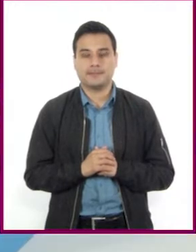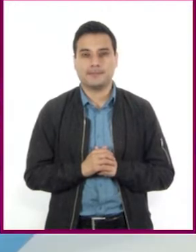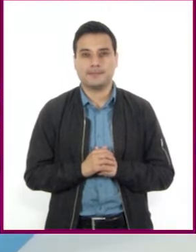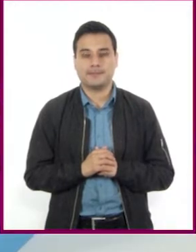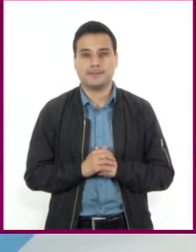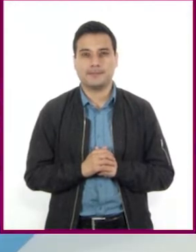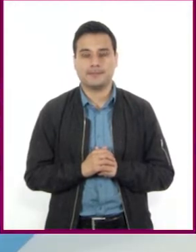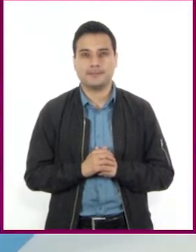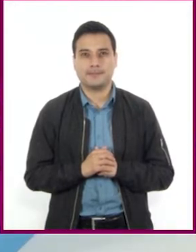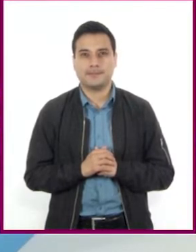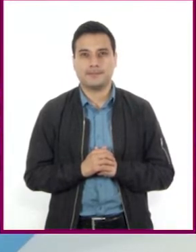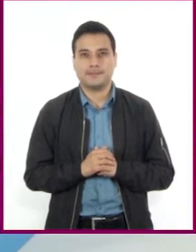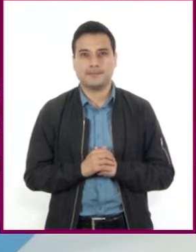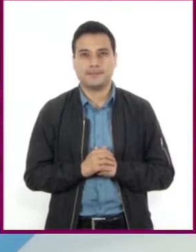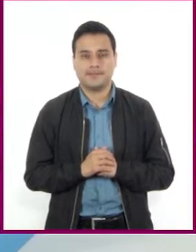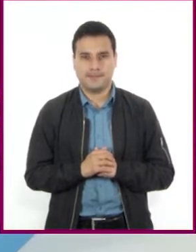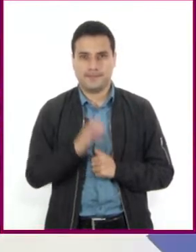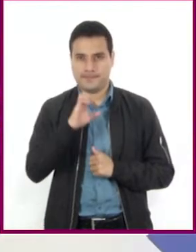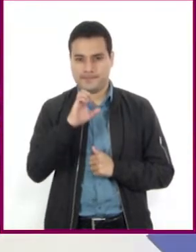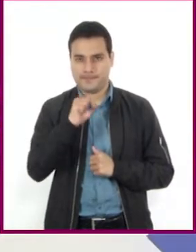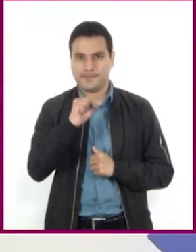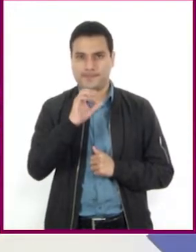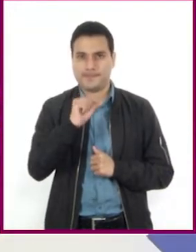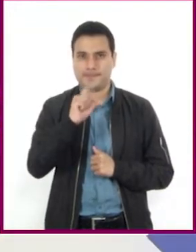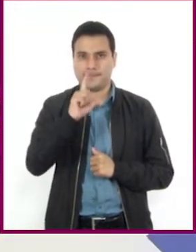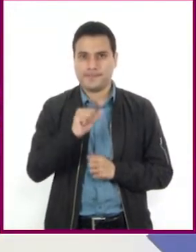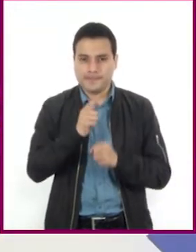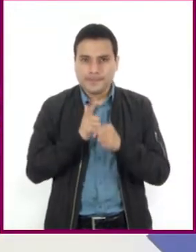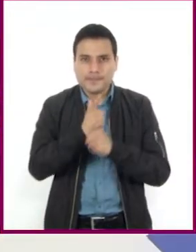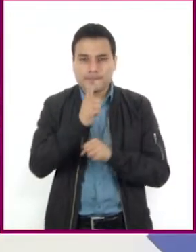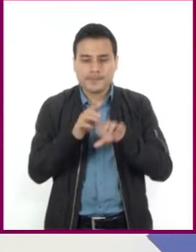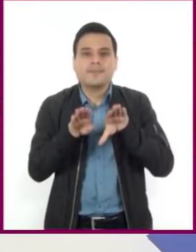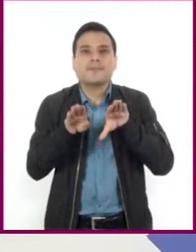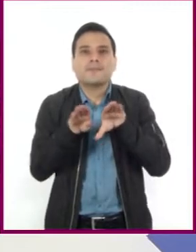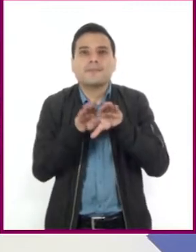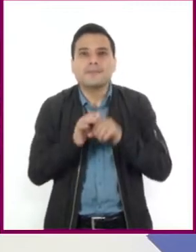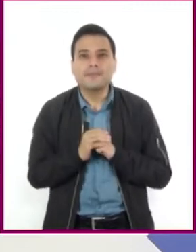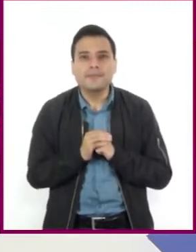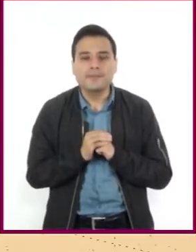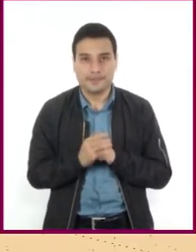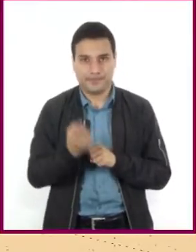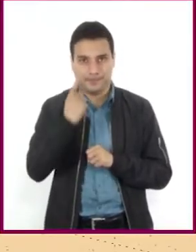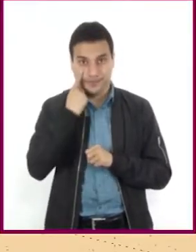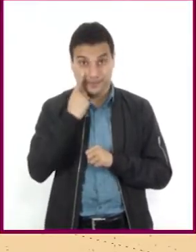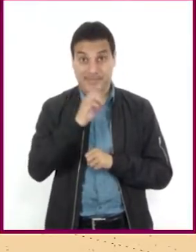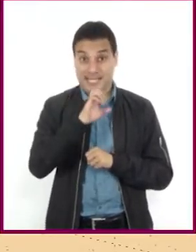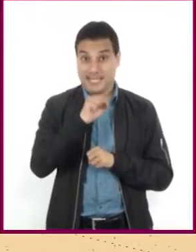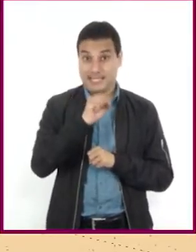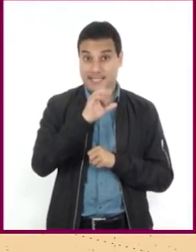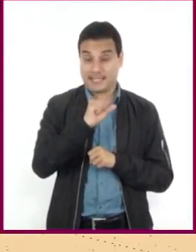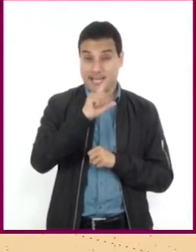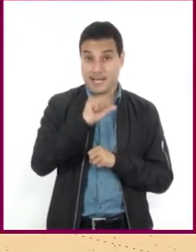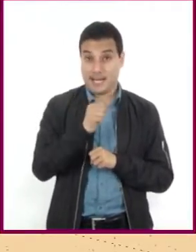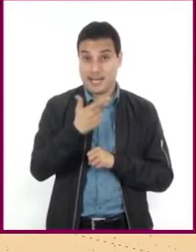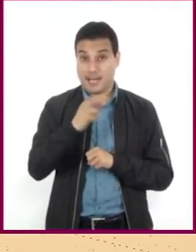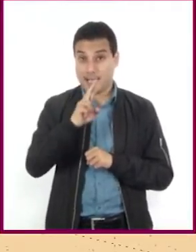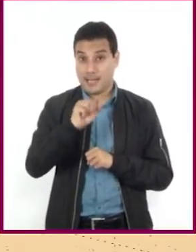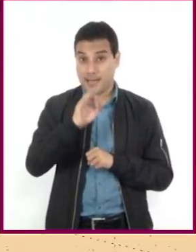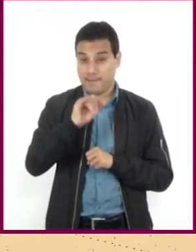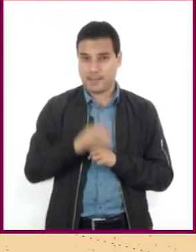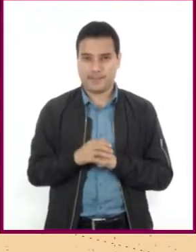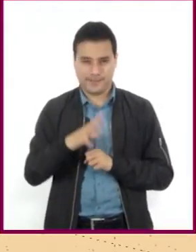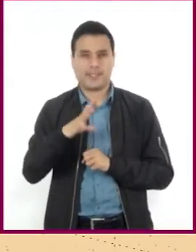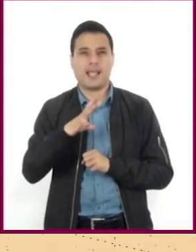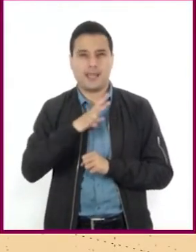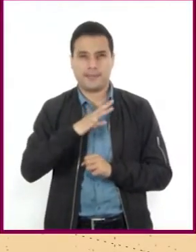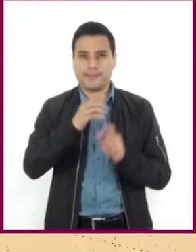¿Cómo identificamos las escalas? La escala gráfica la identificamos porque se representa con una regleta